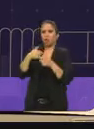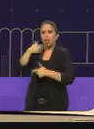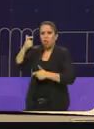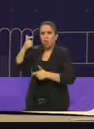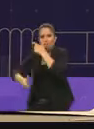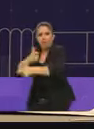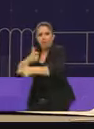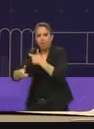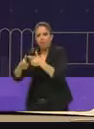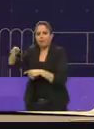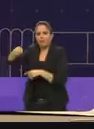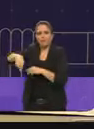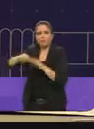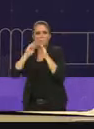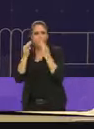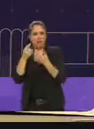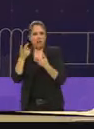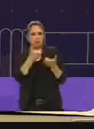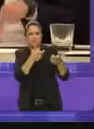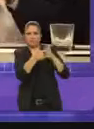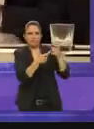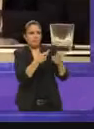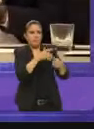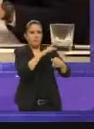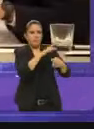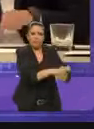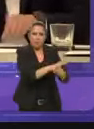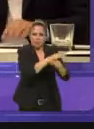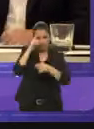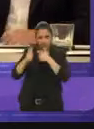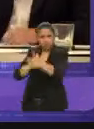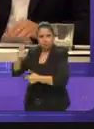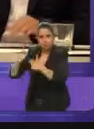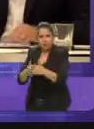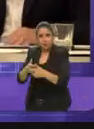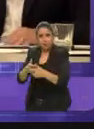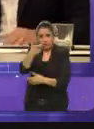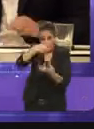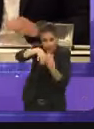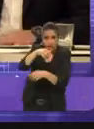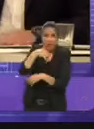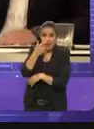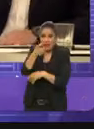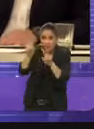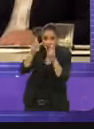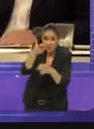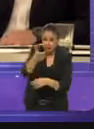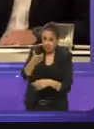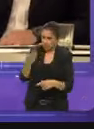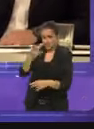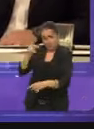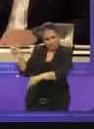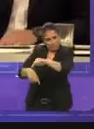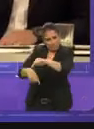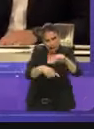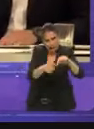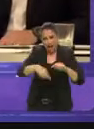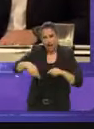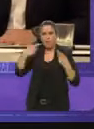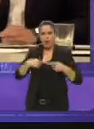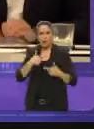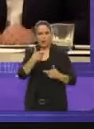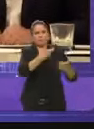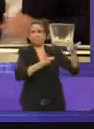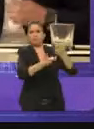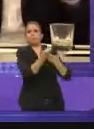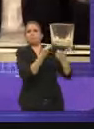creció 300% en la Ciudad de México. ¿Queremos hablar de economía? Hay que combatir la extorsión. Ya están las unidades habitaciones, están pidiendo